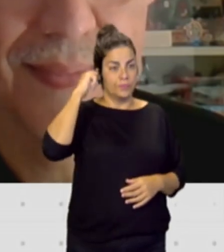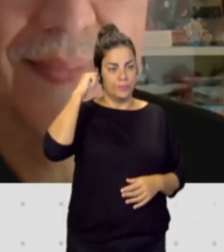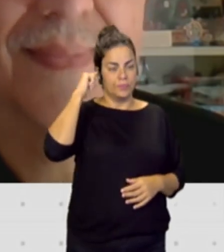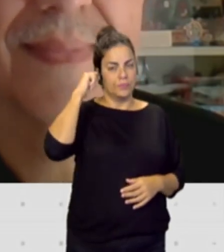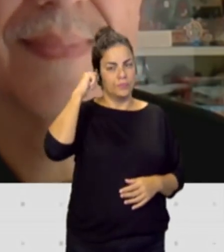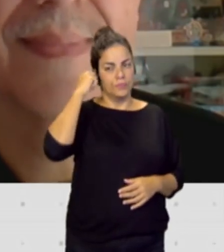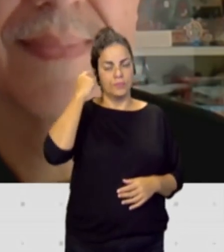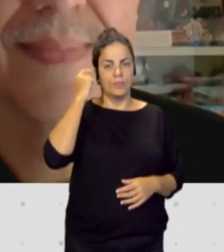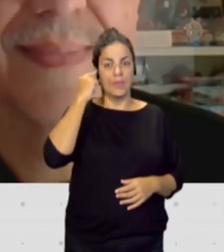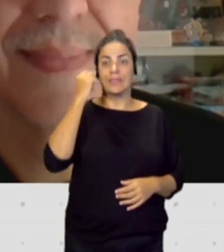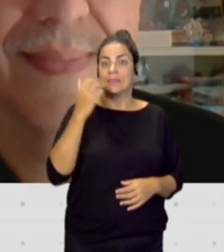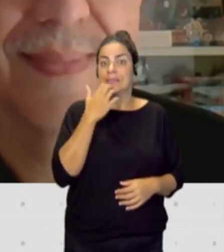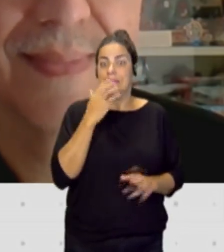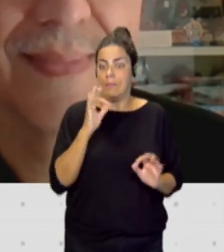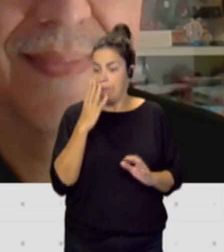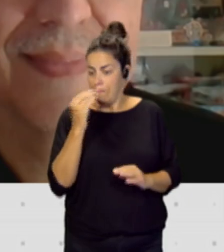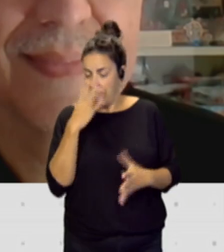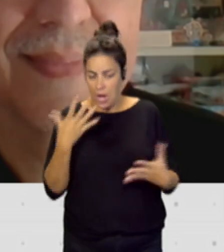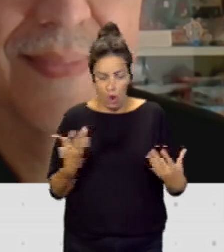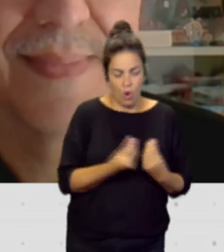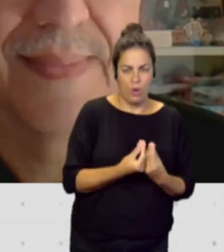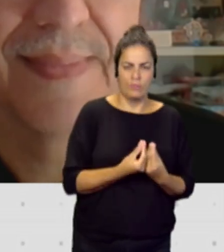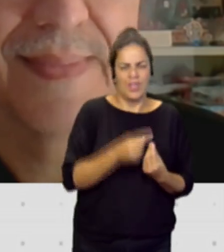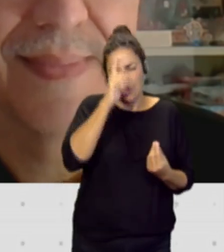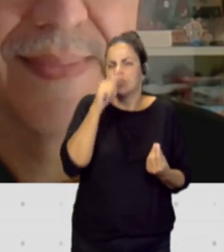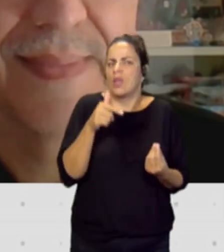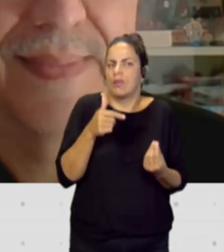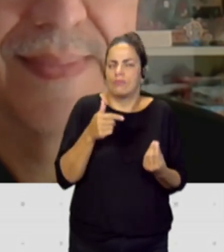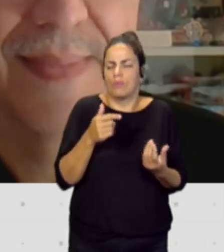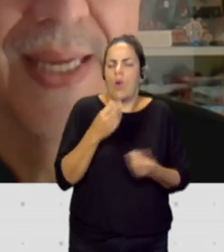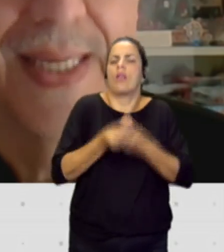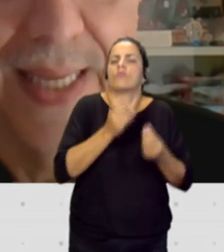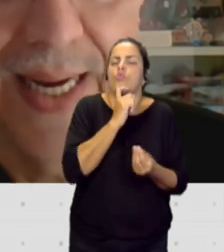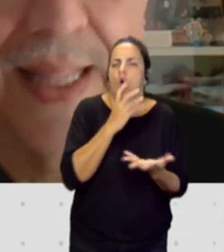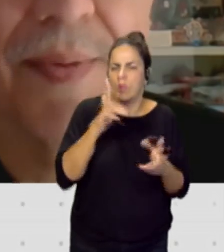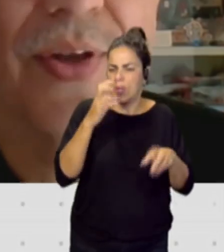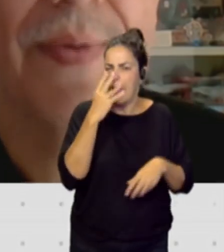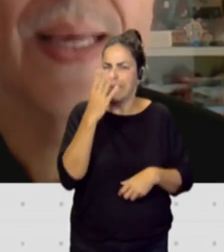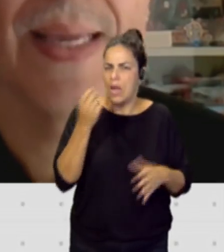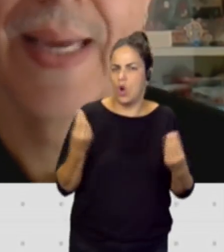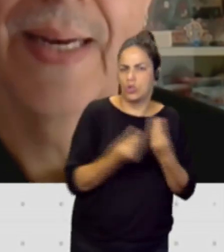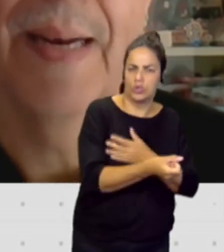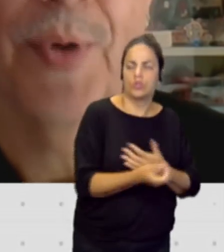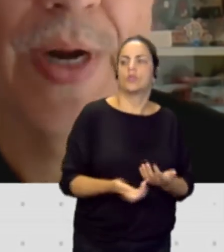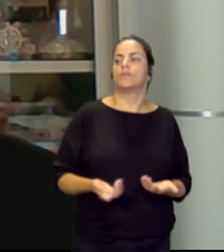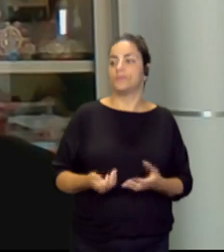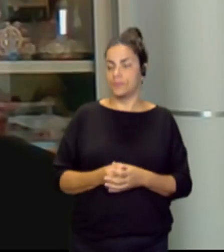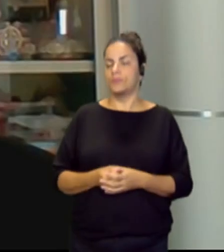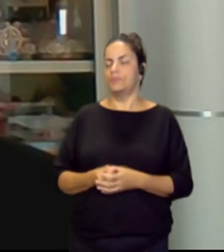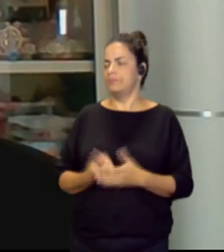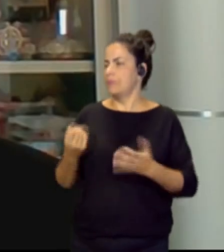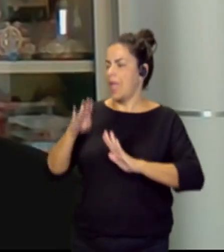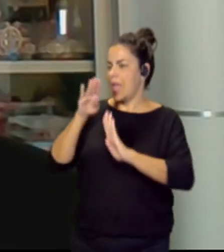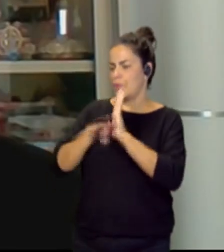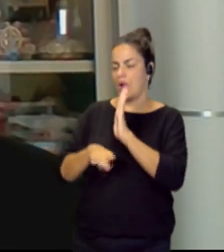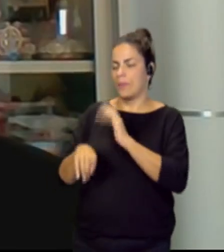en el instante previo? No sé cómo se plantea esa intervención con perros. Sí, la intervención, la verdad, el programa es